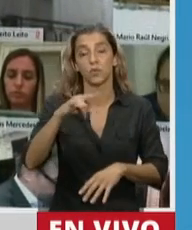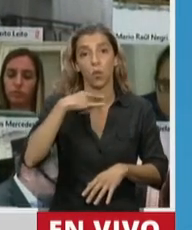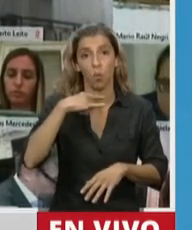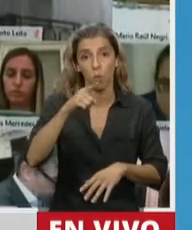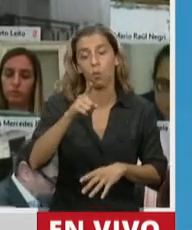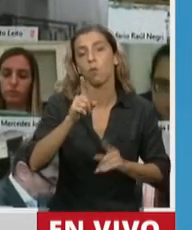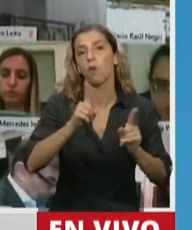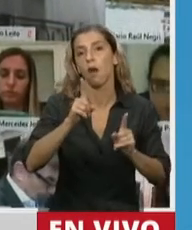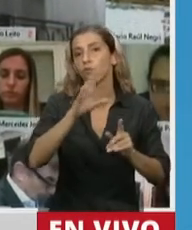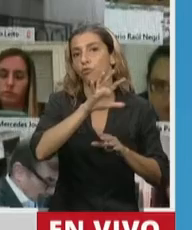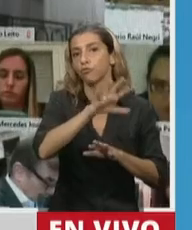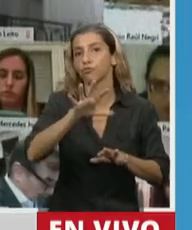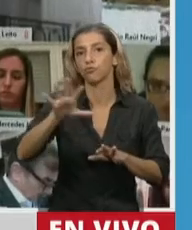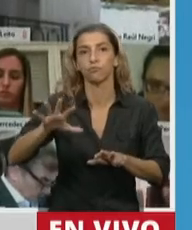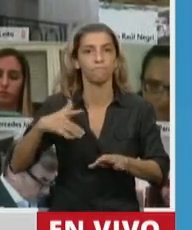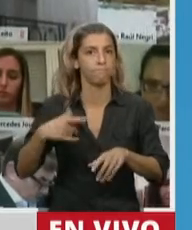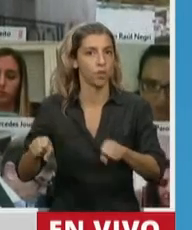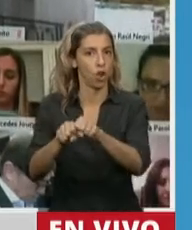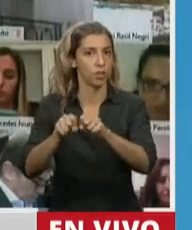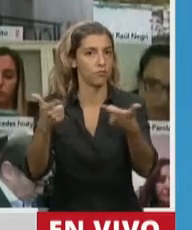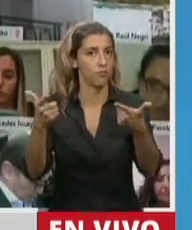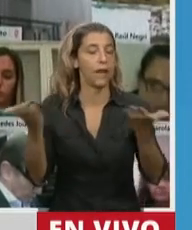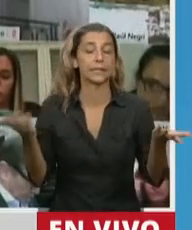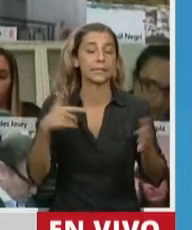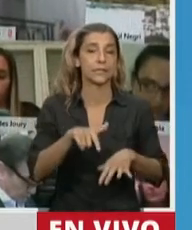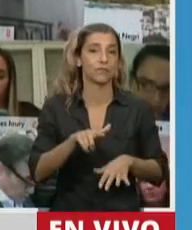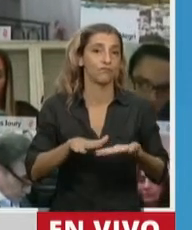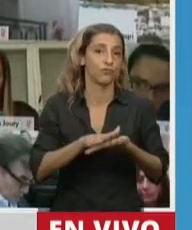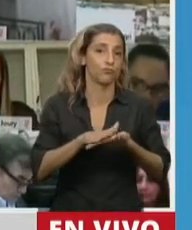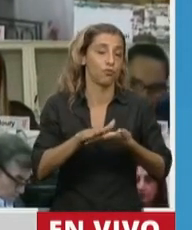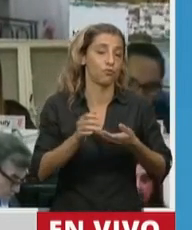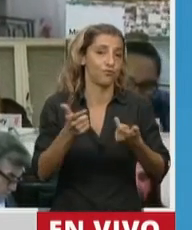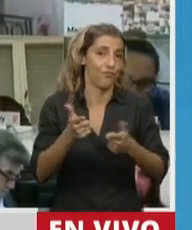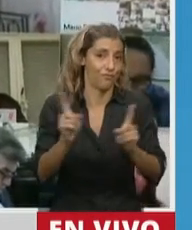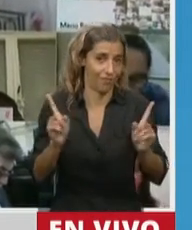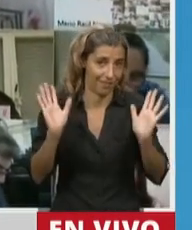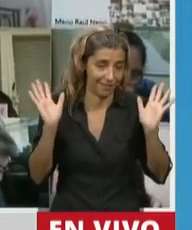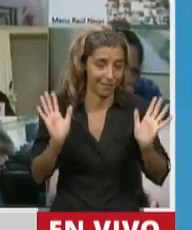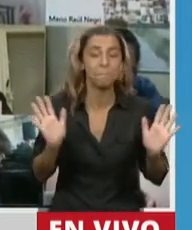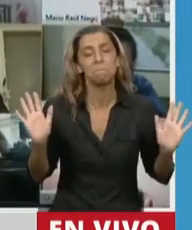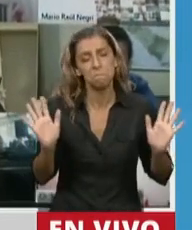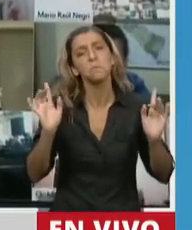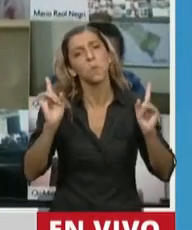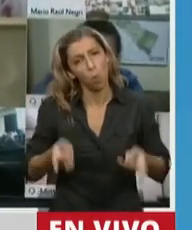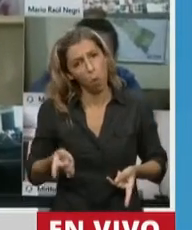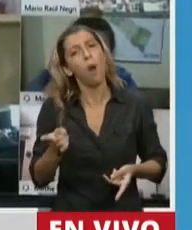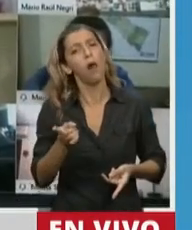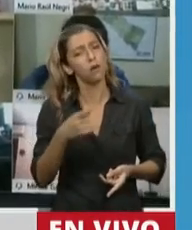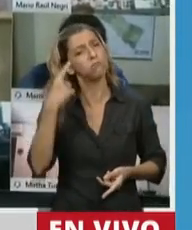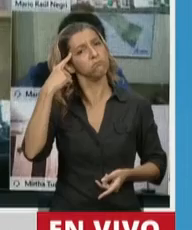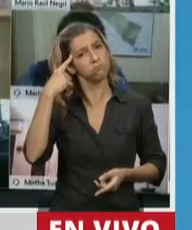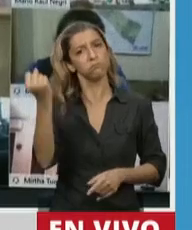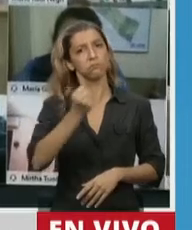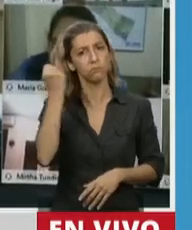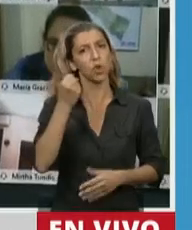conectividad, con lo cual no vamos a poder utilizarla. De todas maneras, creo que es muy importante y voy a apoyar